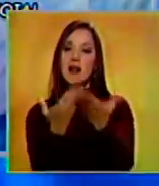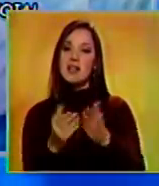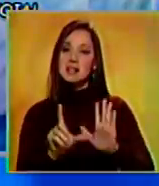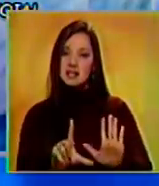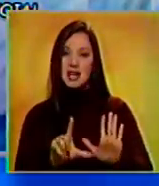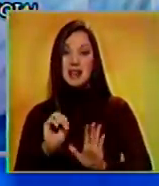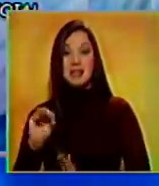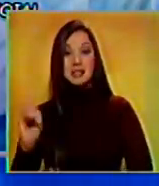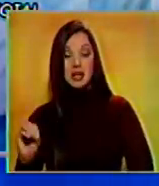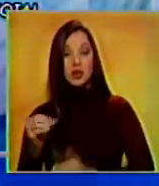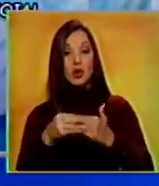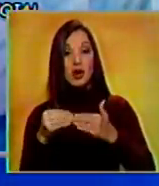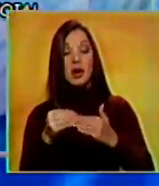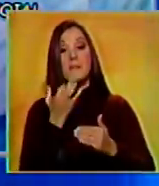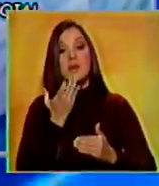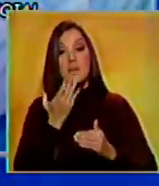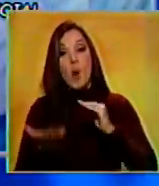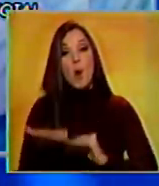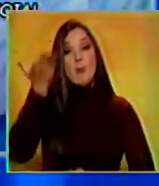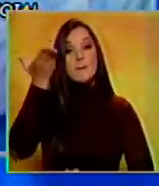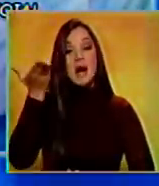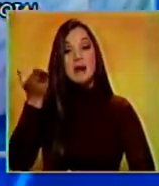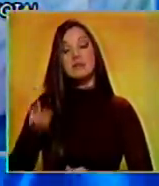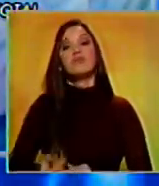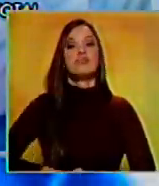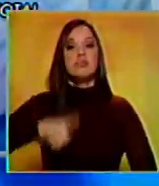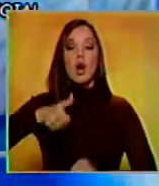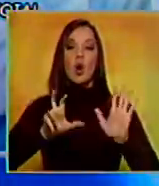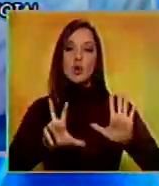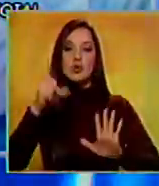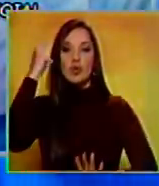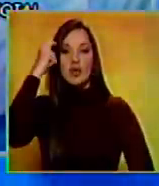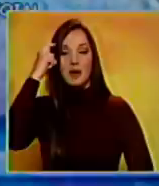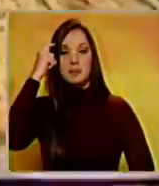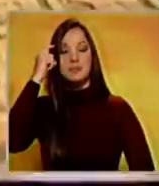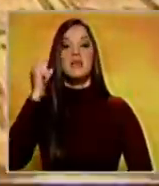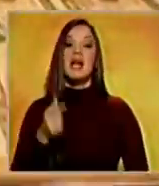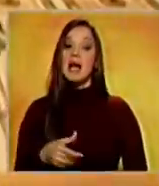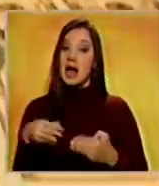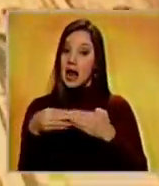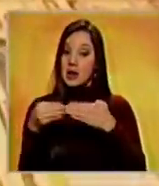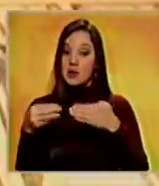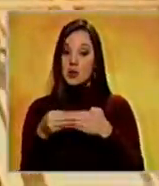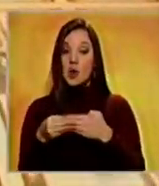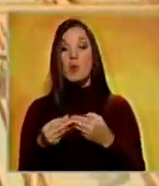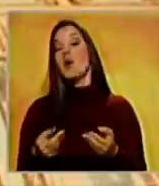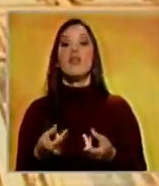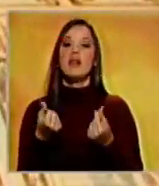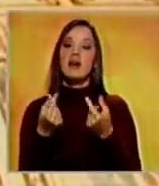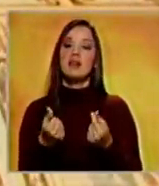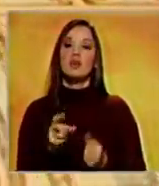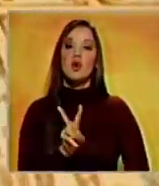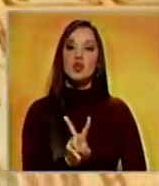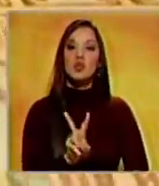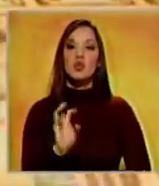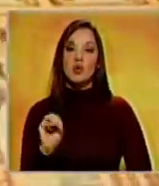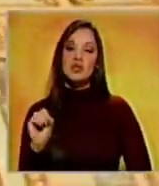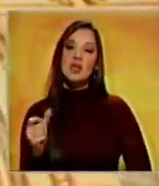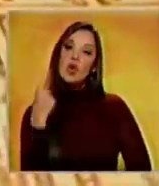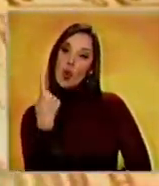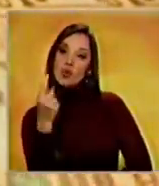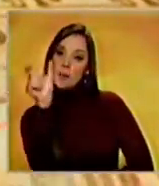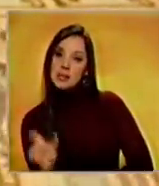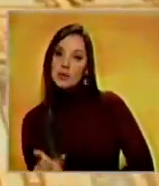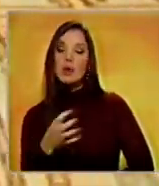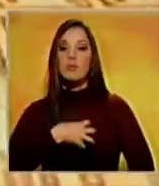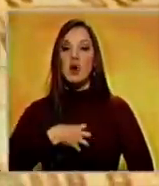si el viaje es superior a 8 días. Por otra parte, el cupo de dólares en efectivo se ubicó en 200 por persona.